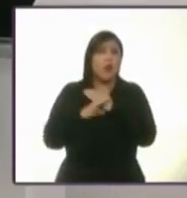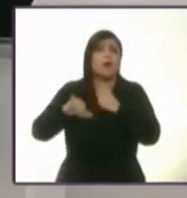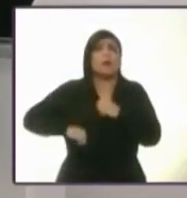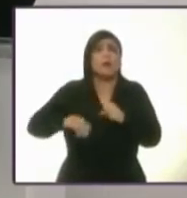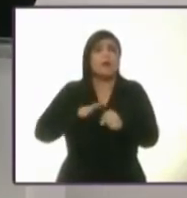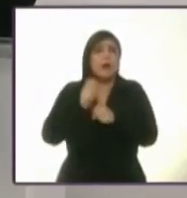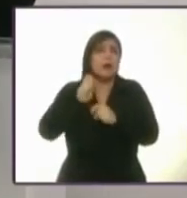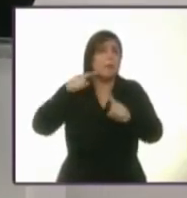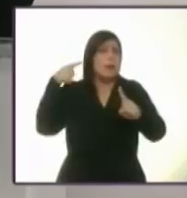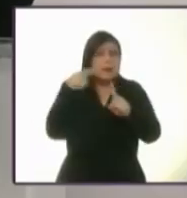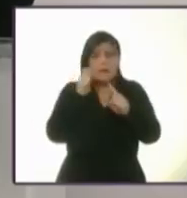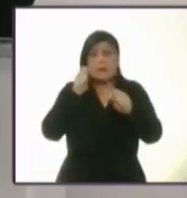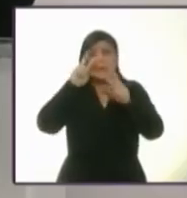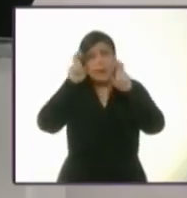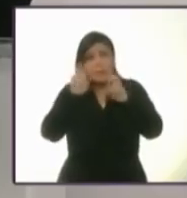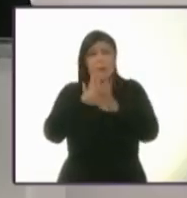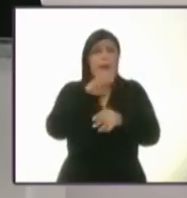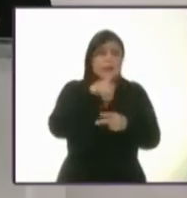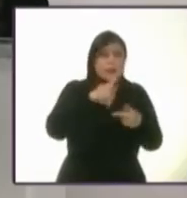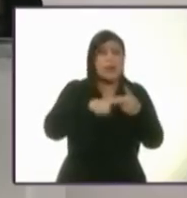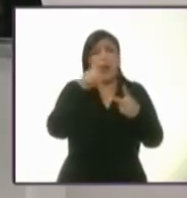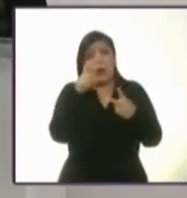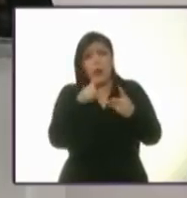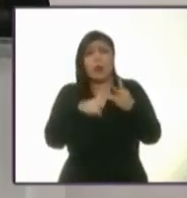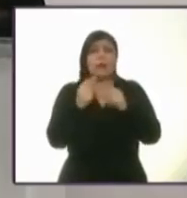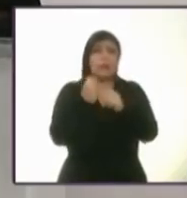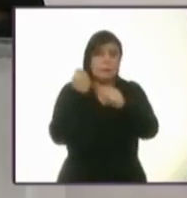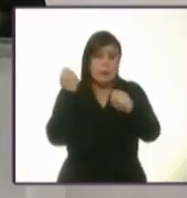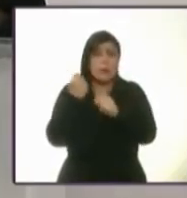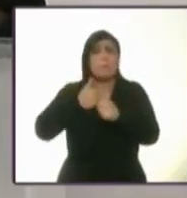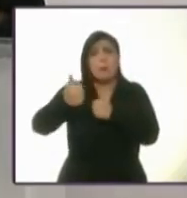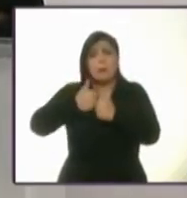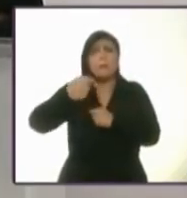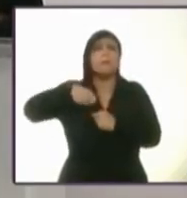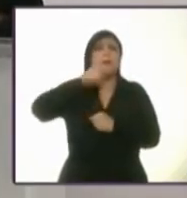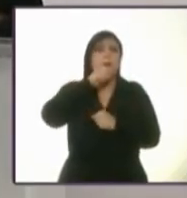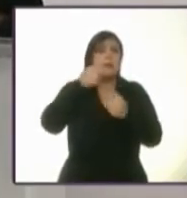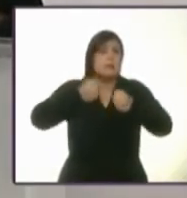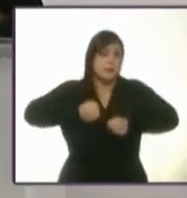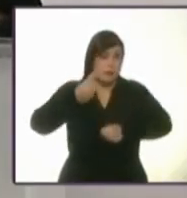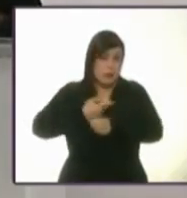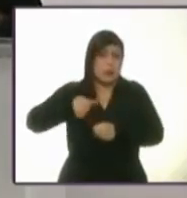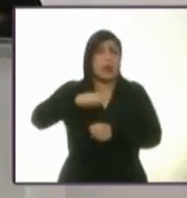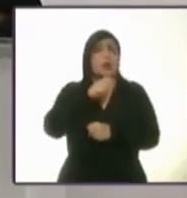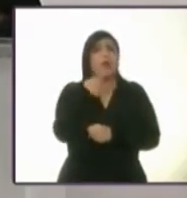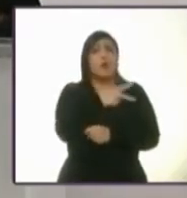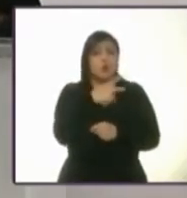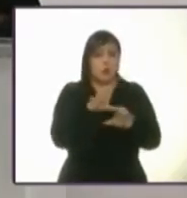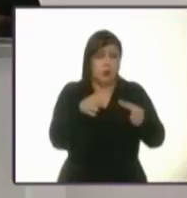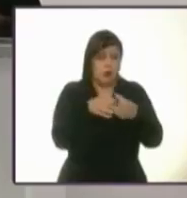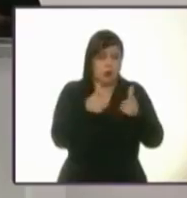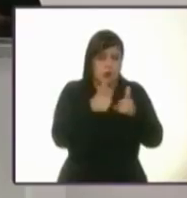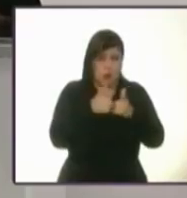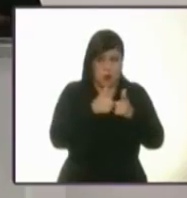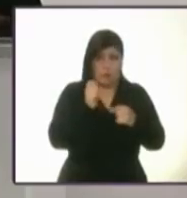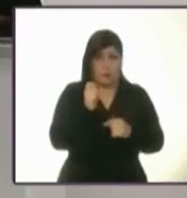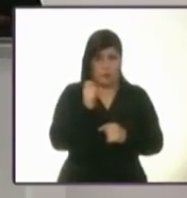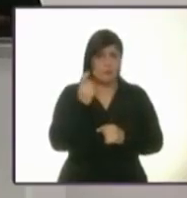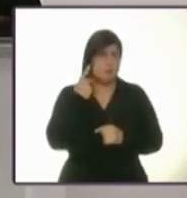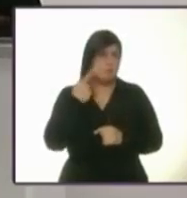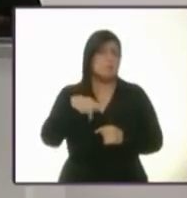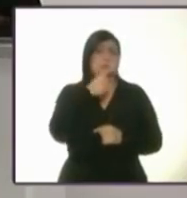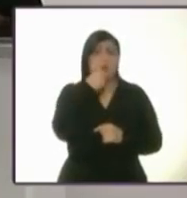basura, agua, transporte público, seguridad. En la plataforma de su partido se habla de la importancia de considerar la